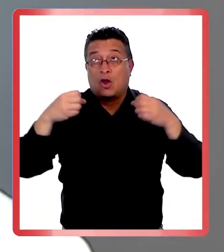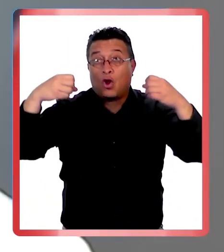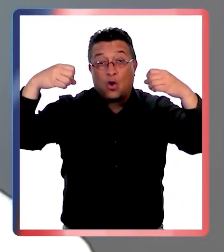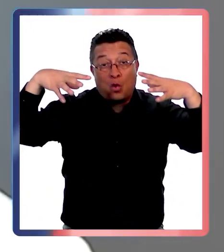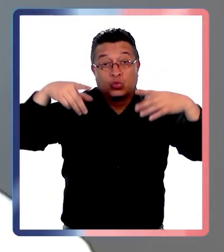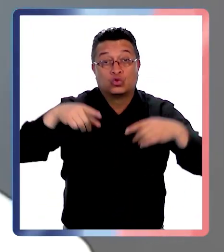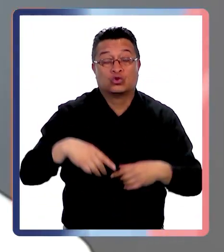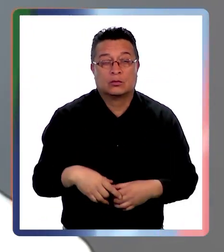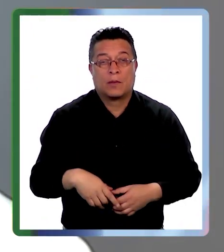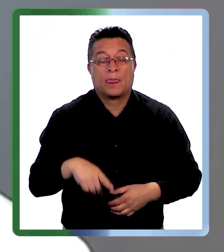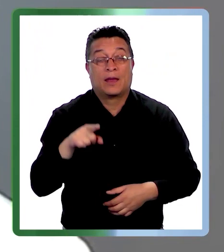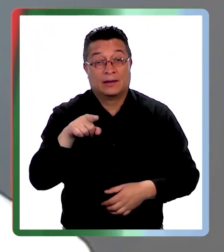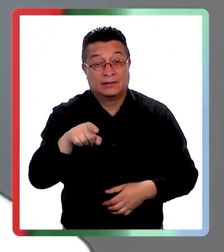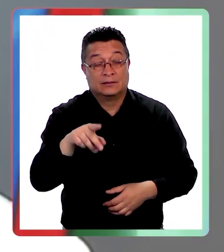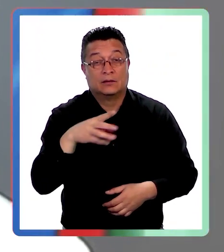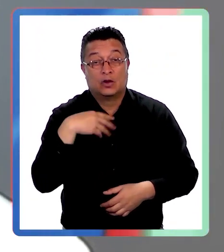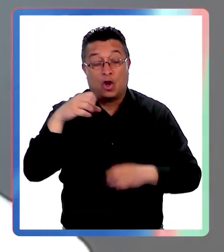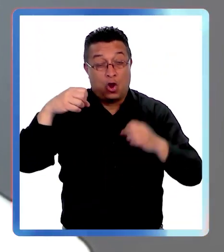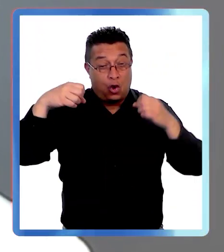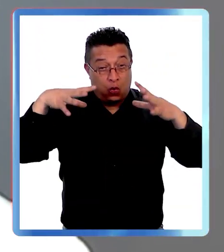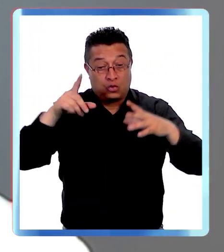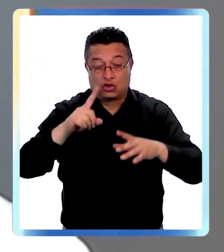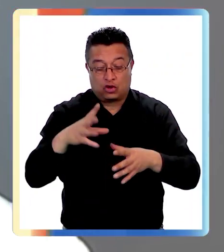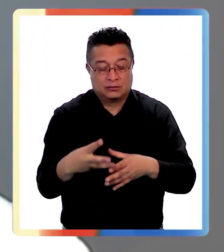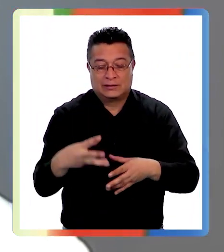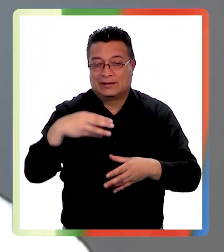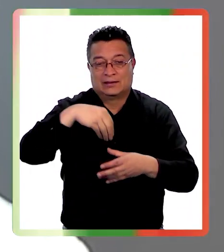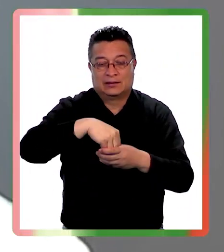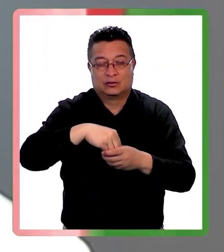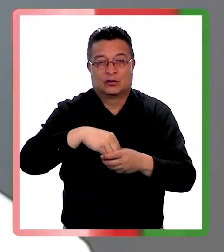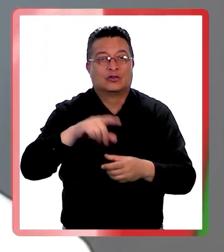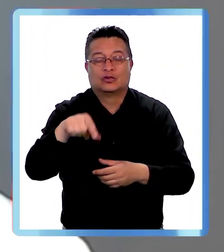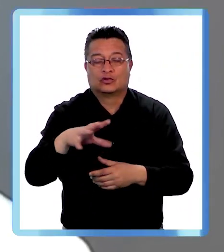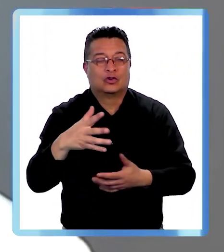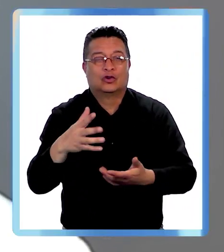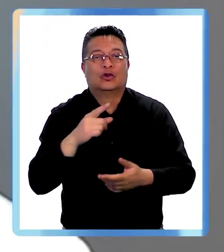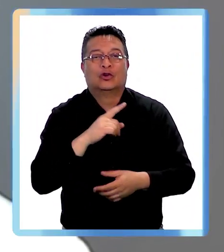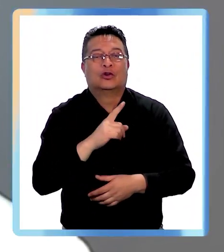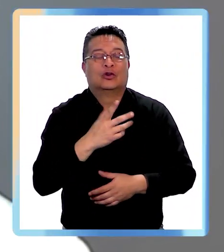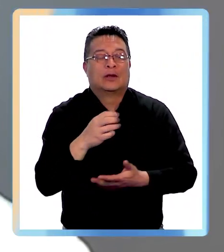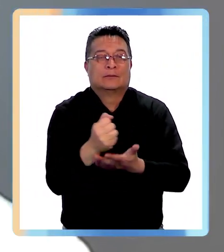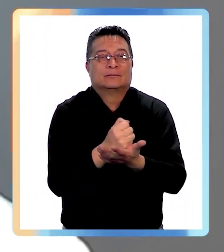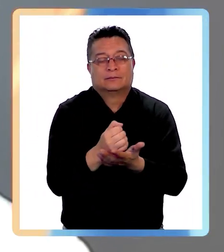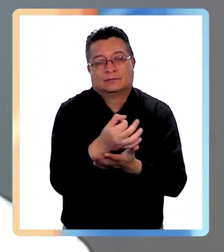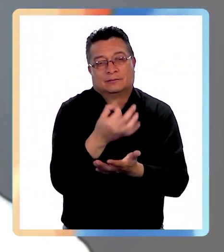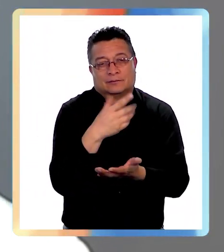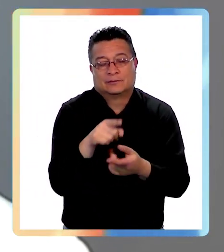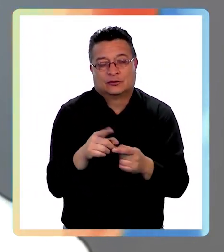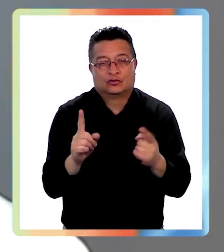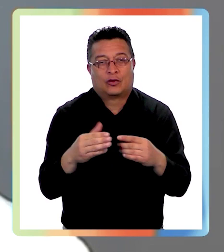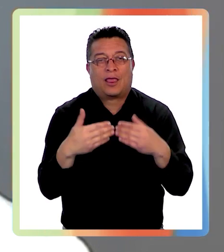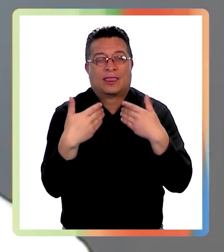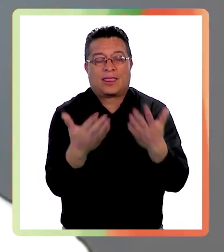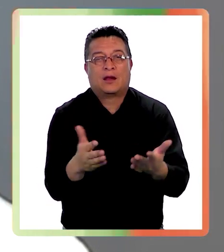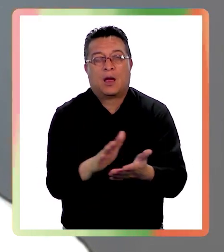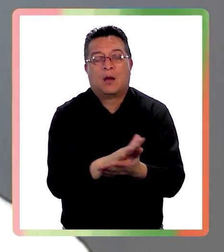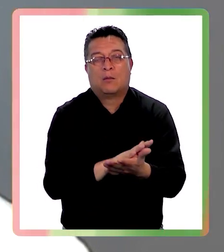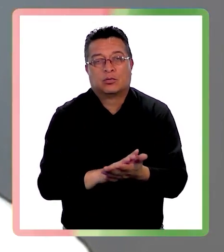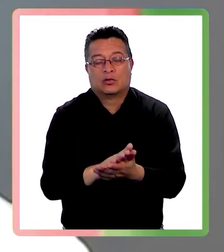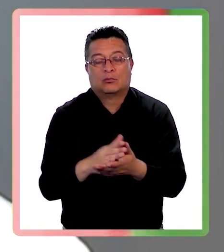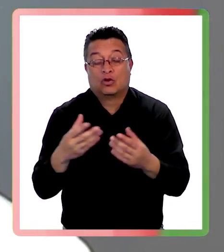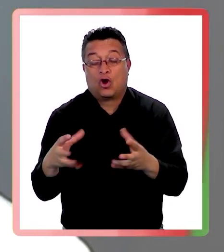luz. La luz no está incluida dentro de los tratamientos en donde se puedan entregar, por ejemplo,